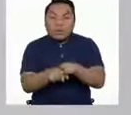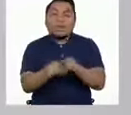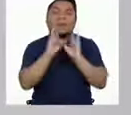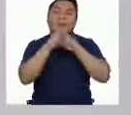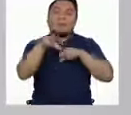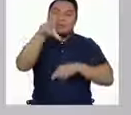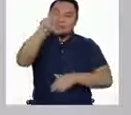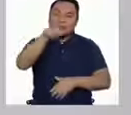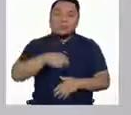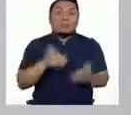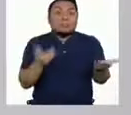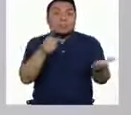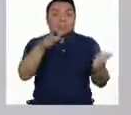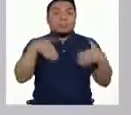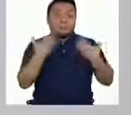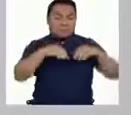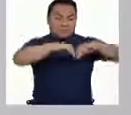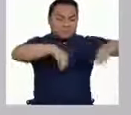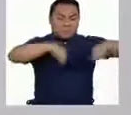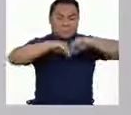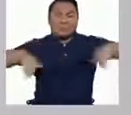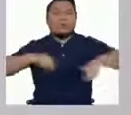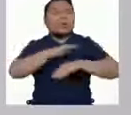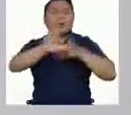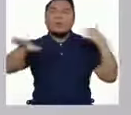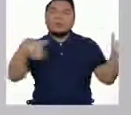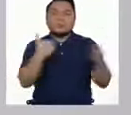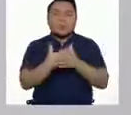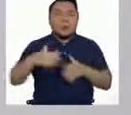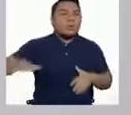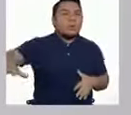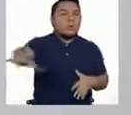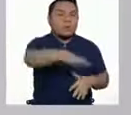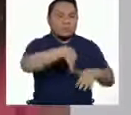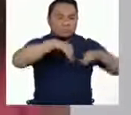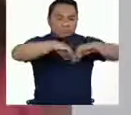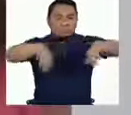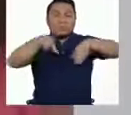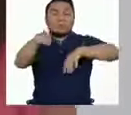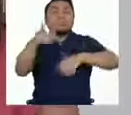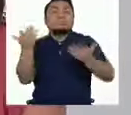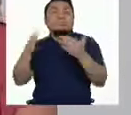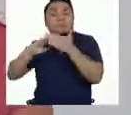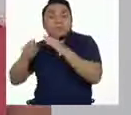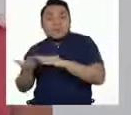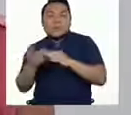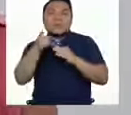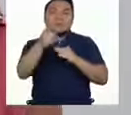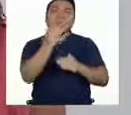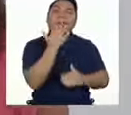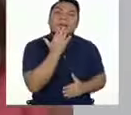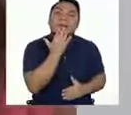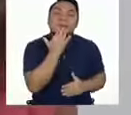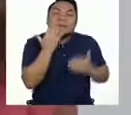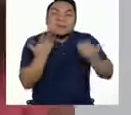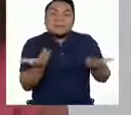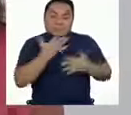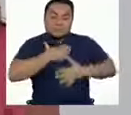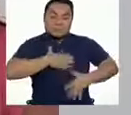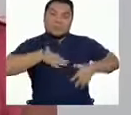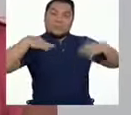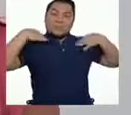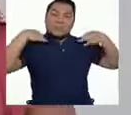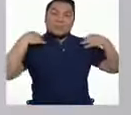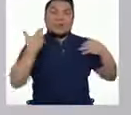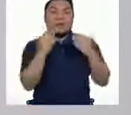es no. Puedes clasificar absolutamente todo. Puedes hacerlo con tu comida, con tus colores, con tu ropa,